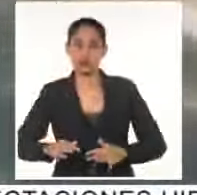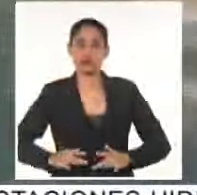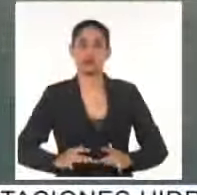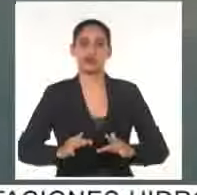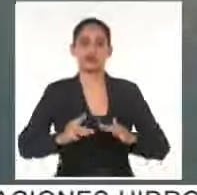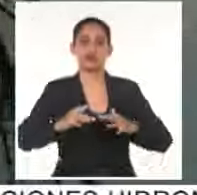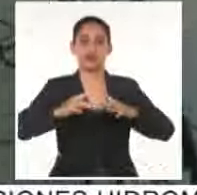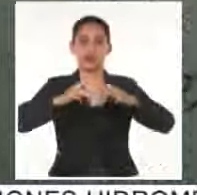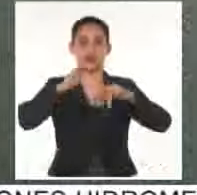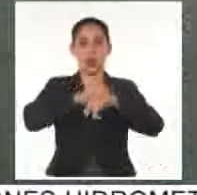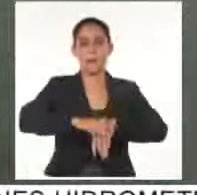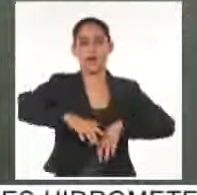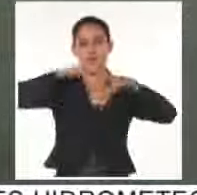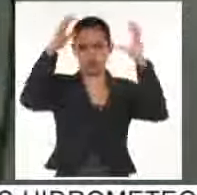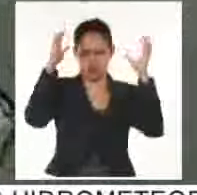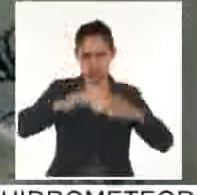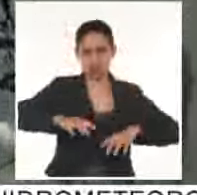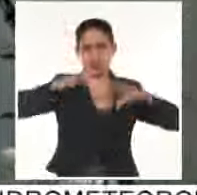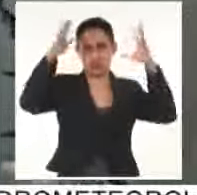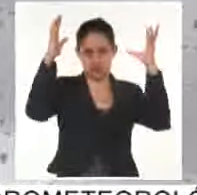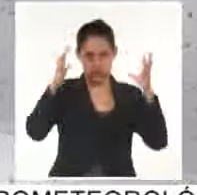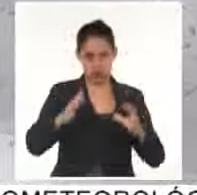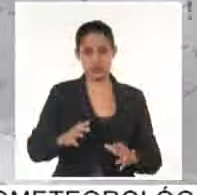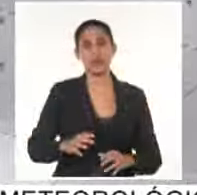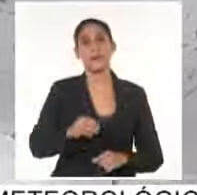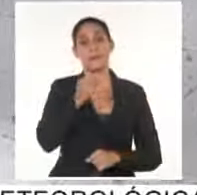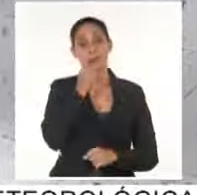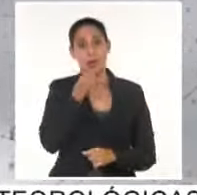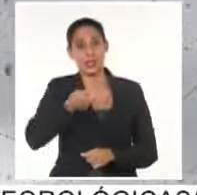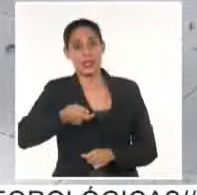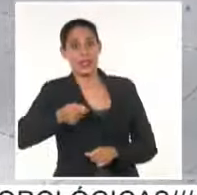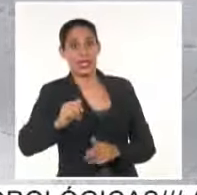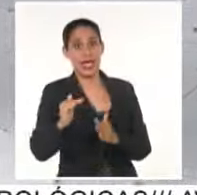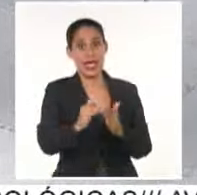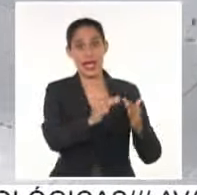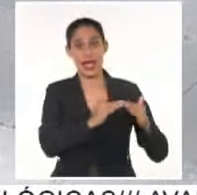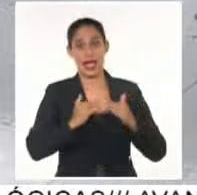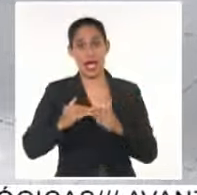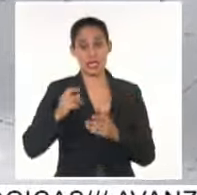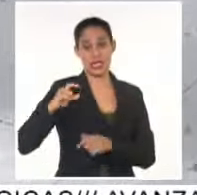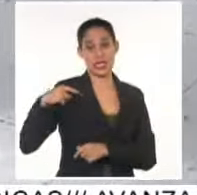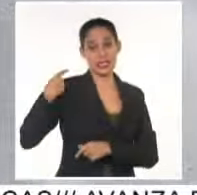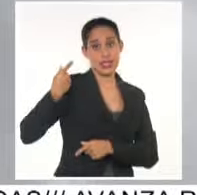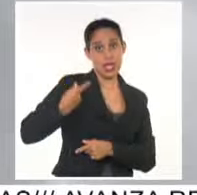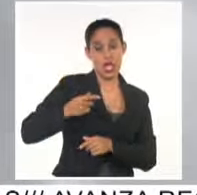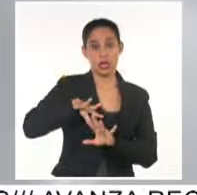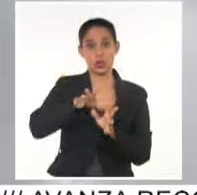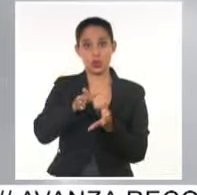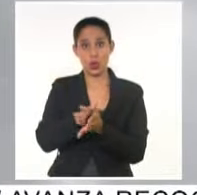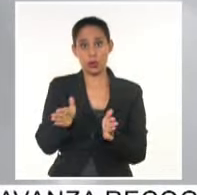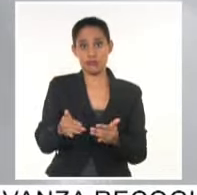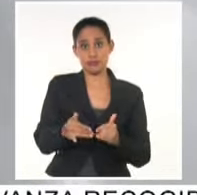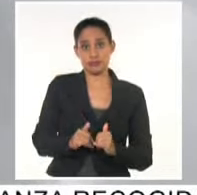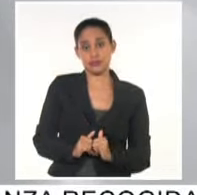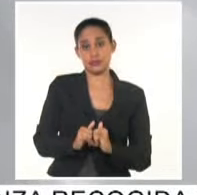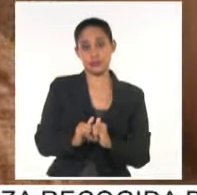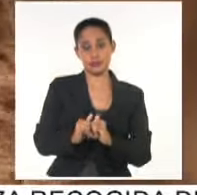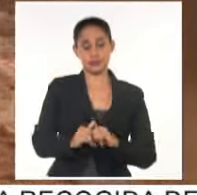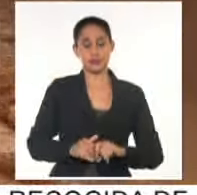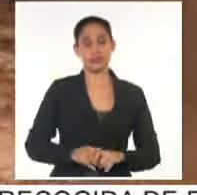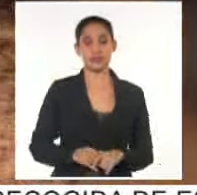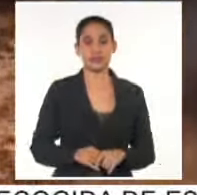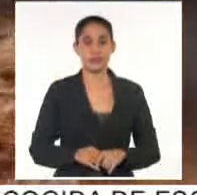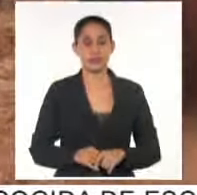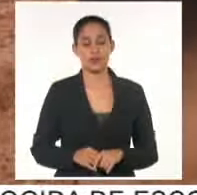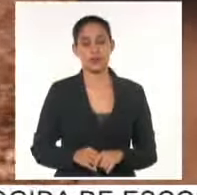volúmenes de agua producto de las precipitaciones pertinaz y a intervalos de los últimos días. Desde Maicí, Guantánamo, Arcel Tamayo y Miguel